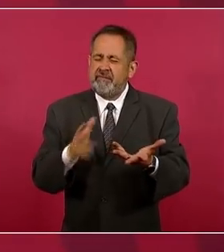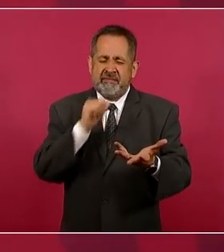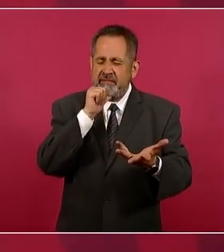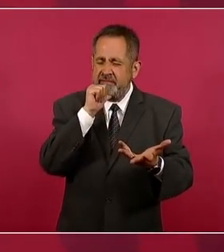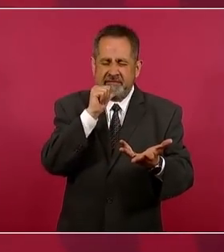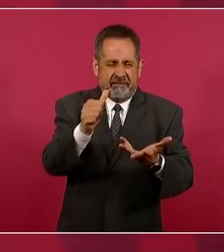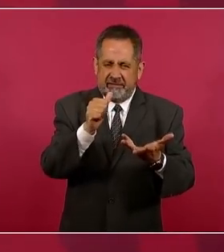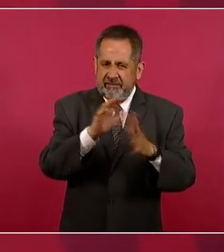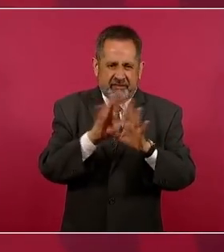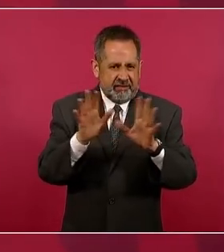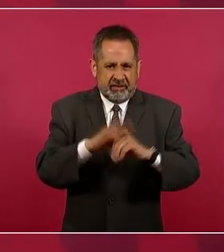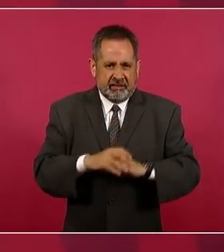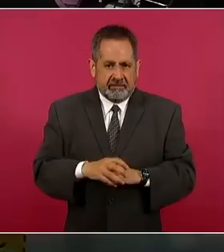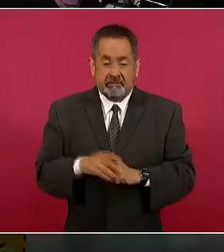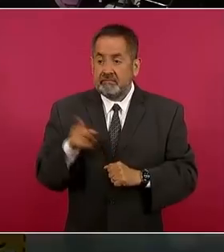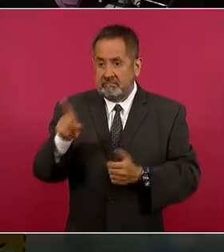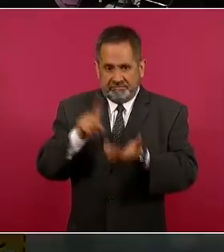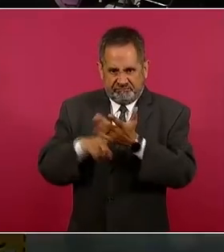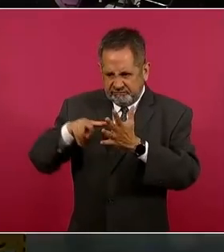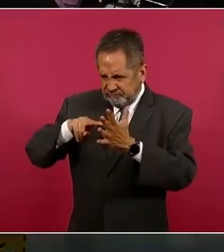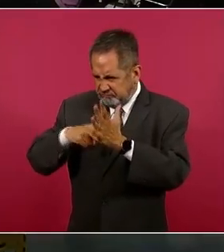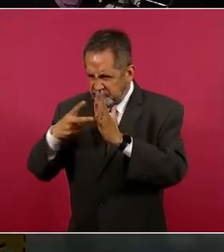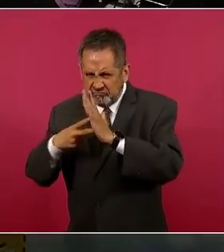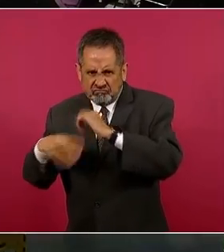Hay ingenieros,